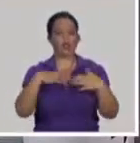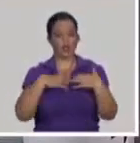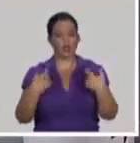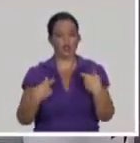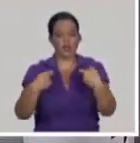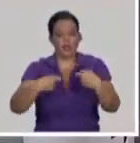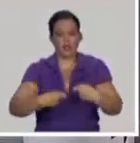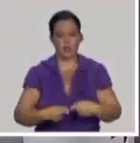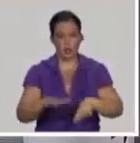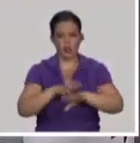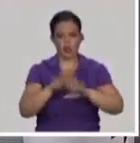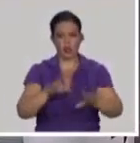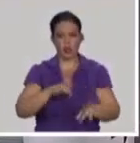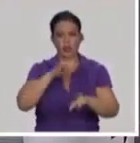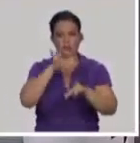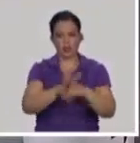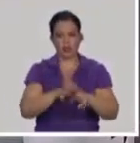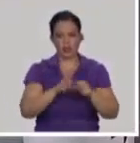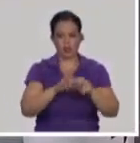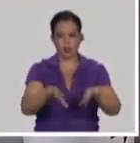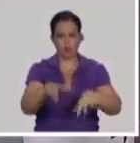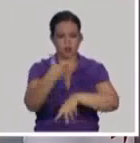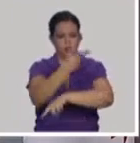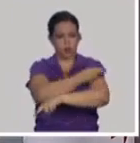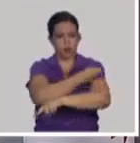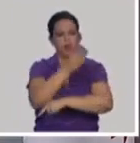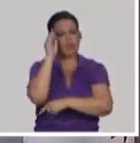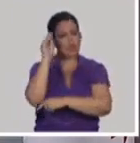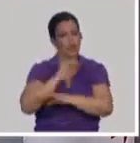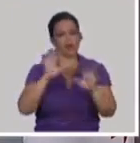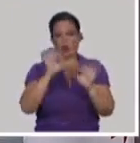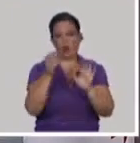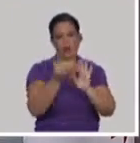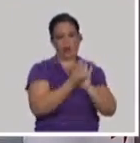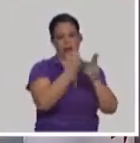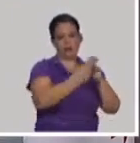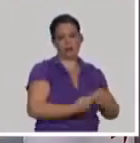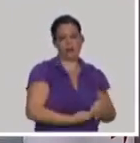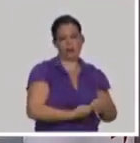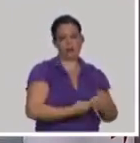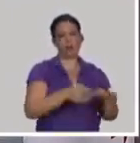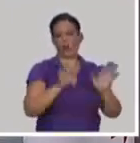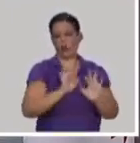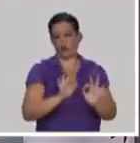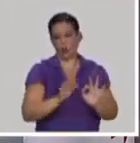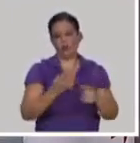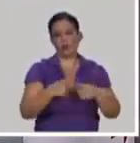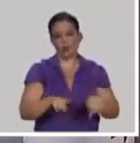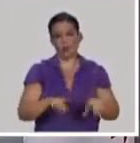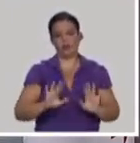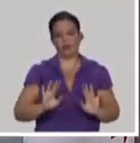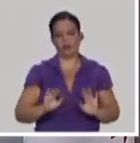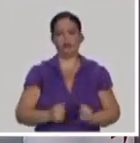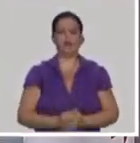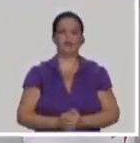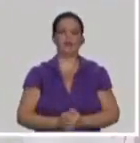intervención sanitaria aún cuando el producto no está registrado. Lo primero que tiene que demostrar un candidato a vacunar es que es seguro